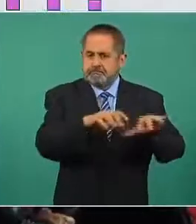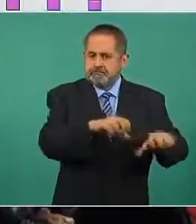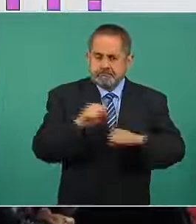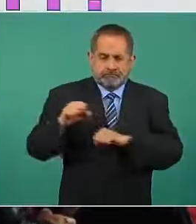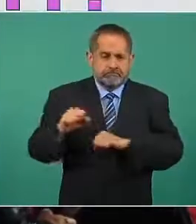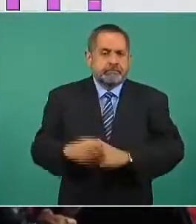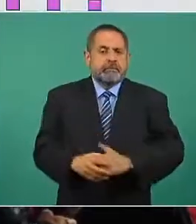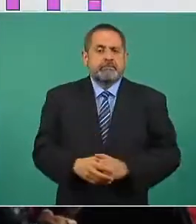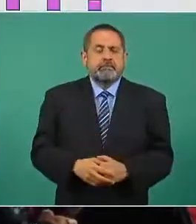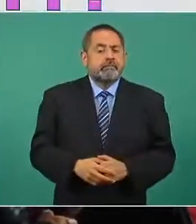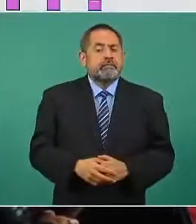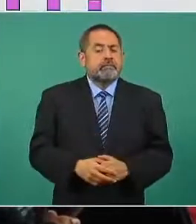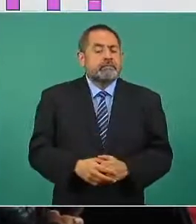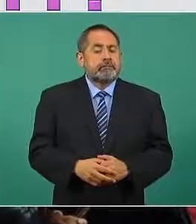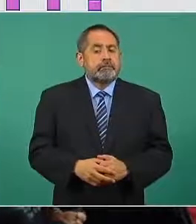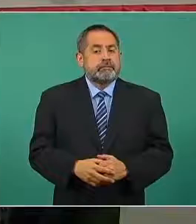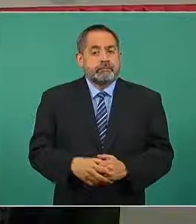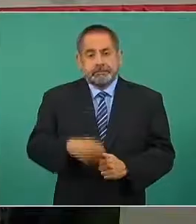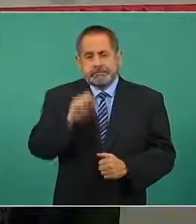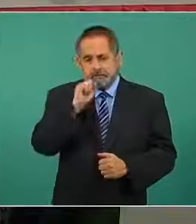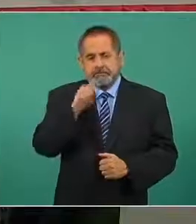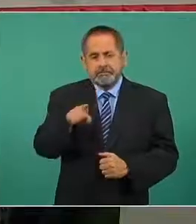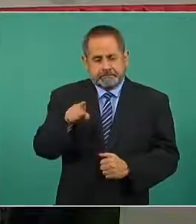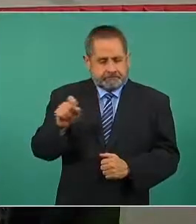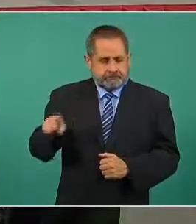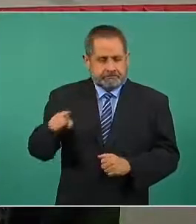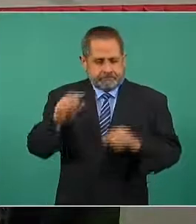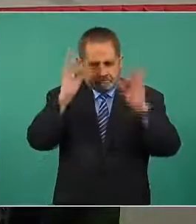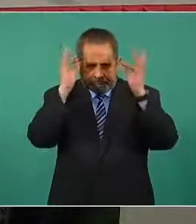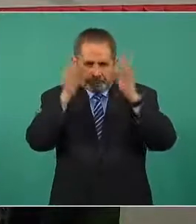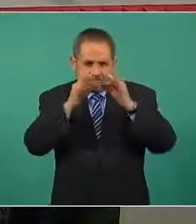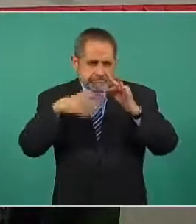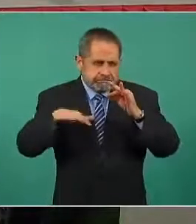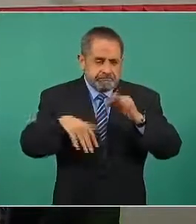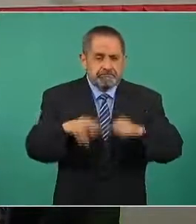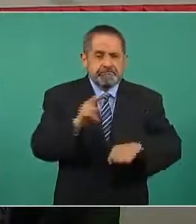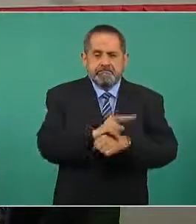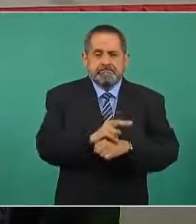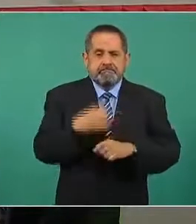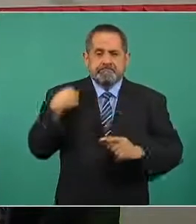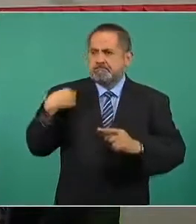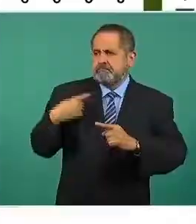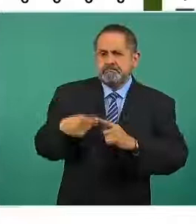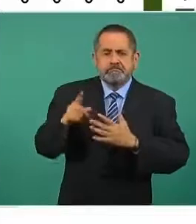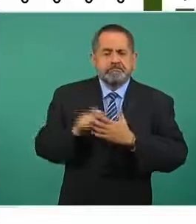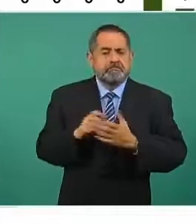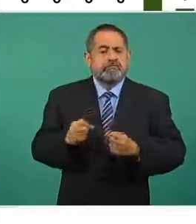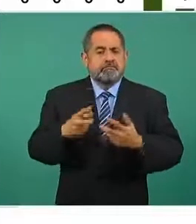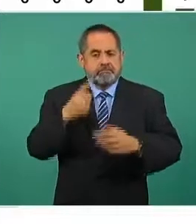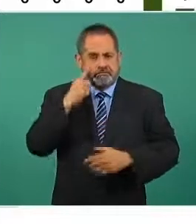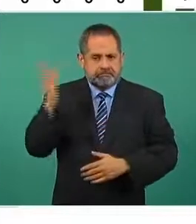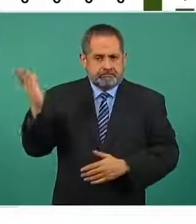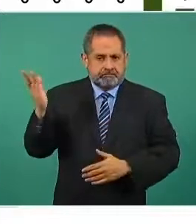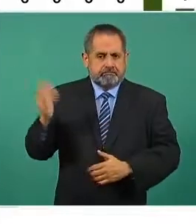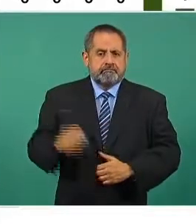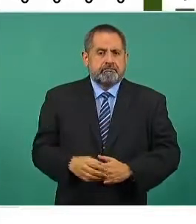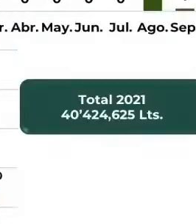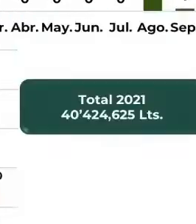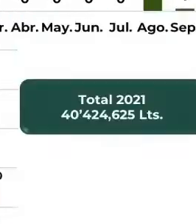también dentro de esta actividad de las aduanas en este mes se aseguró un autotanque